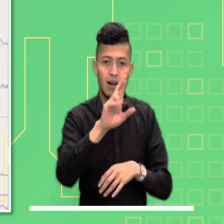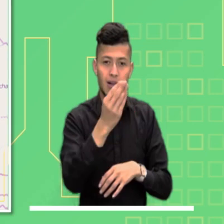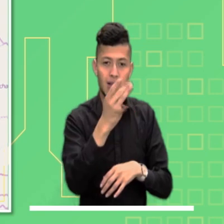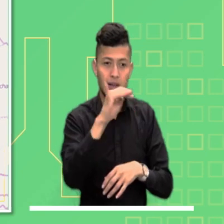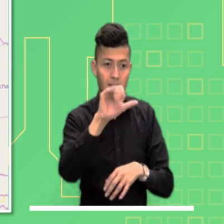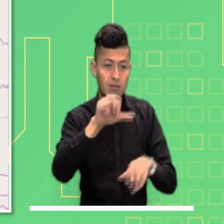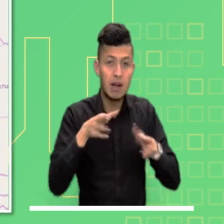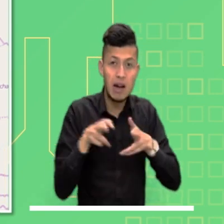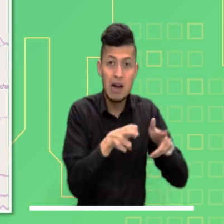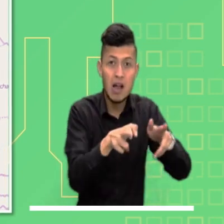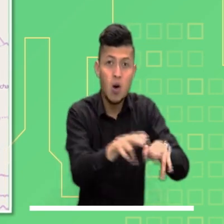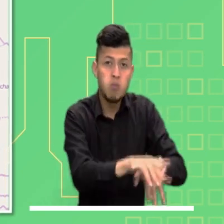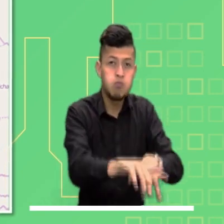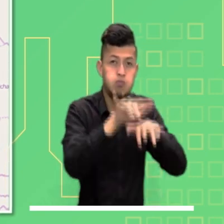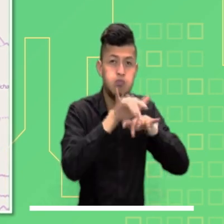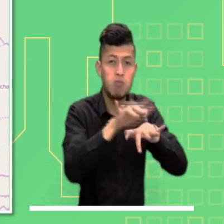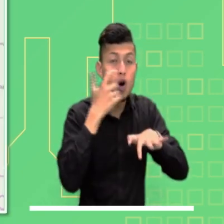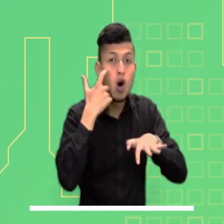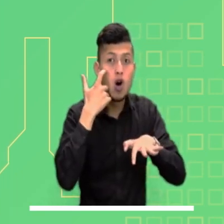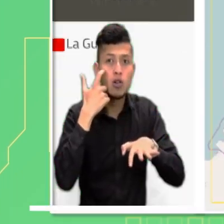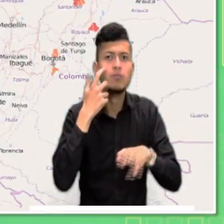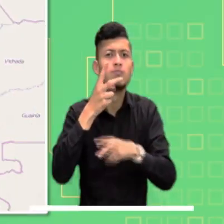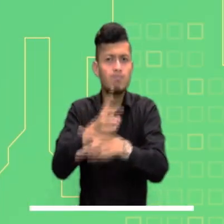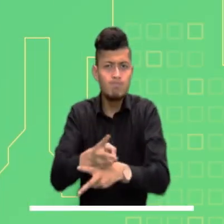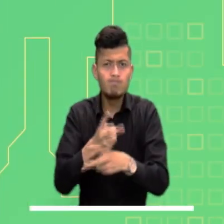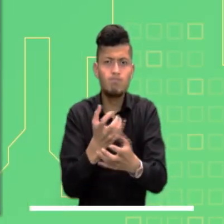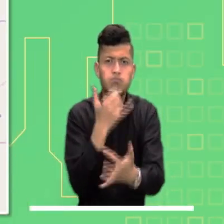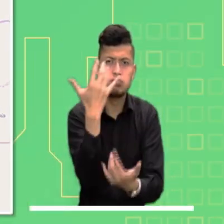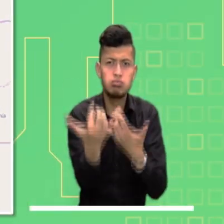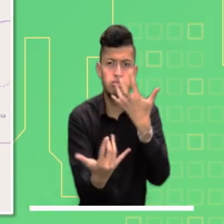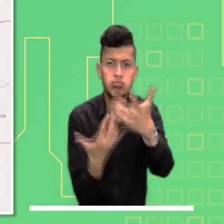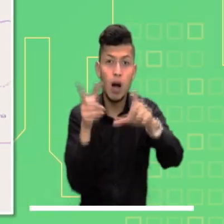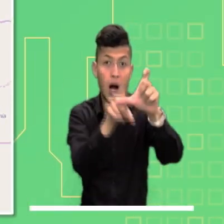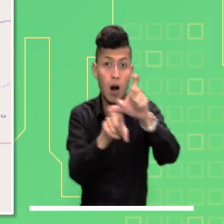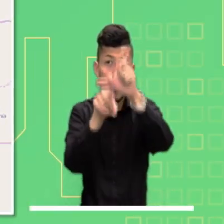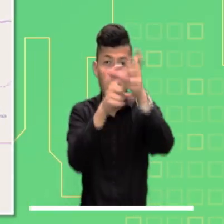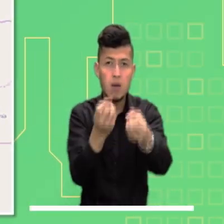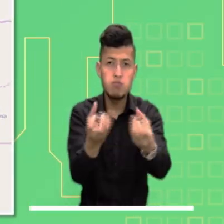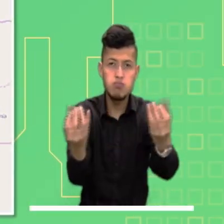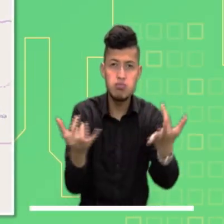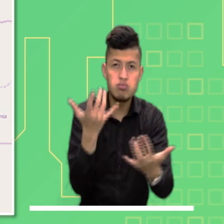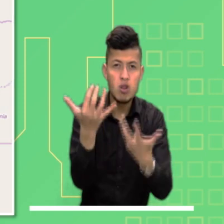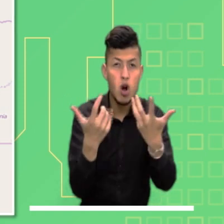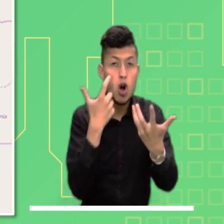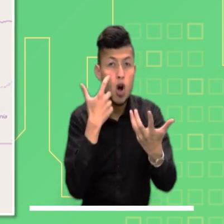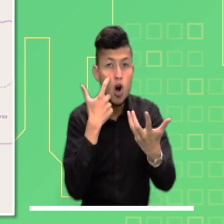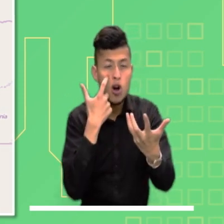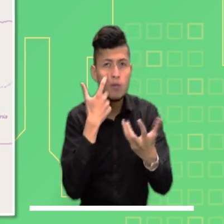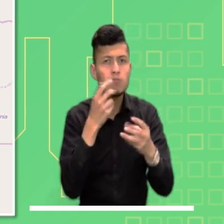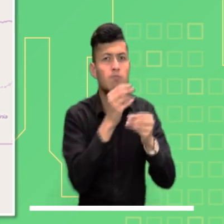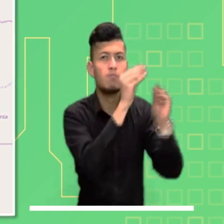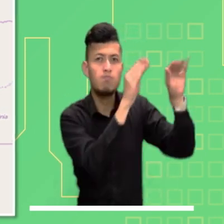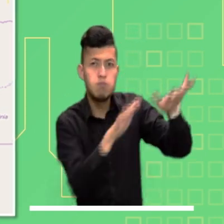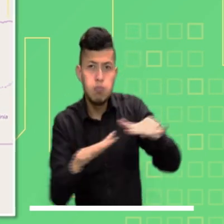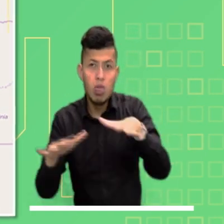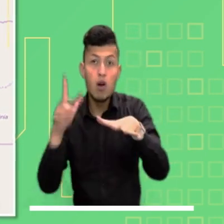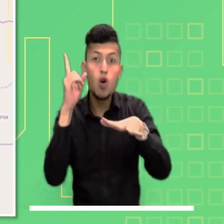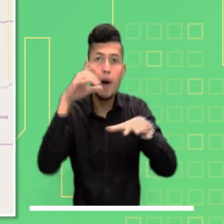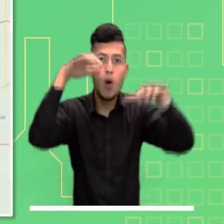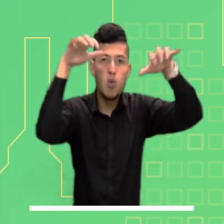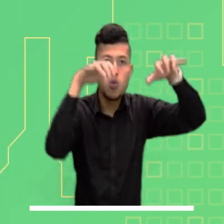inundaciones en los ríos Lebrija y Arquía. Alerta máxima con la alta probabilidad de incendios en zonas verdes en La Guajira.